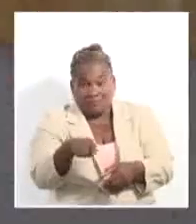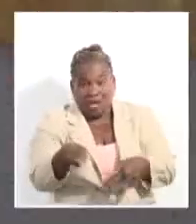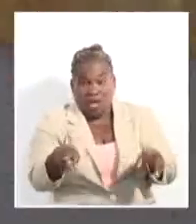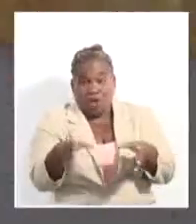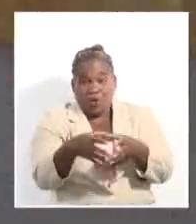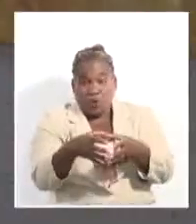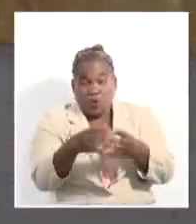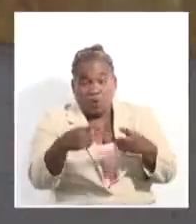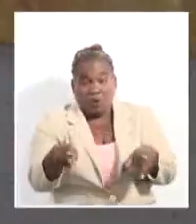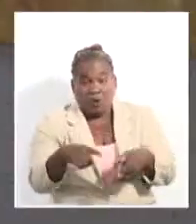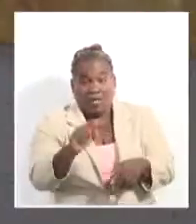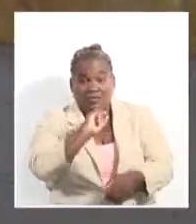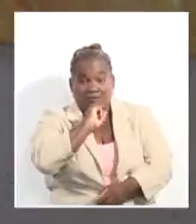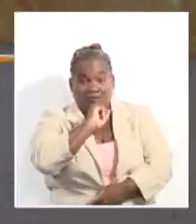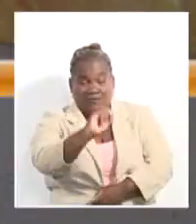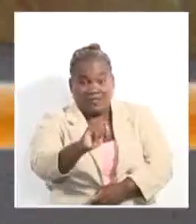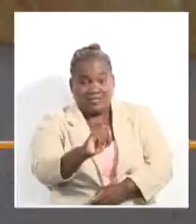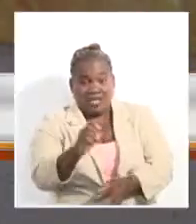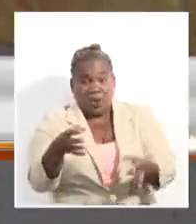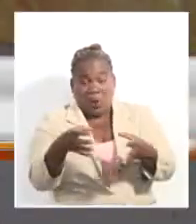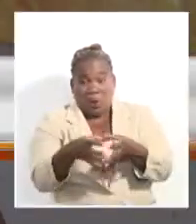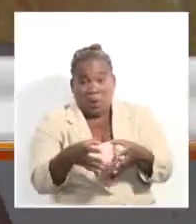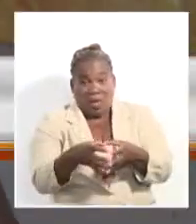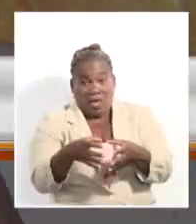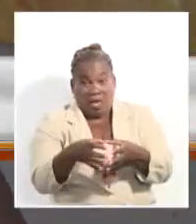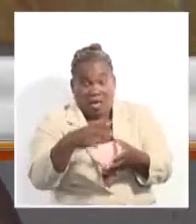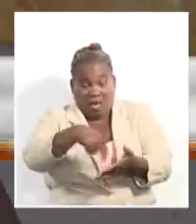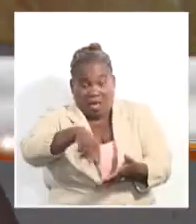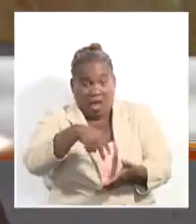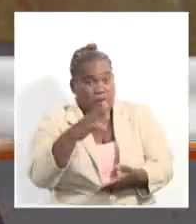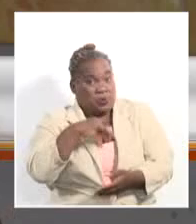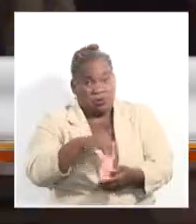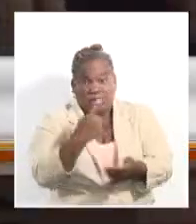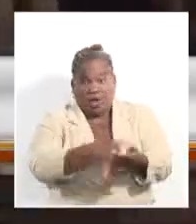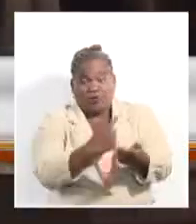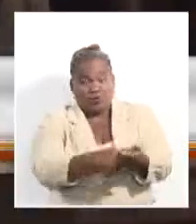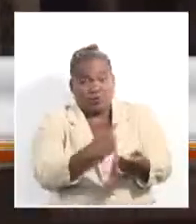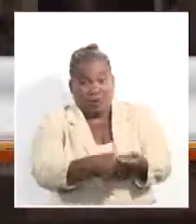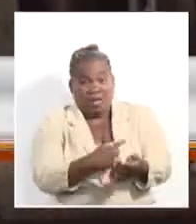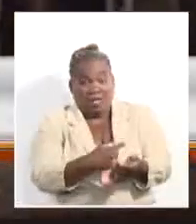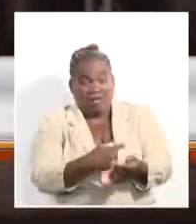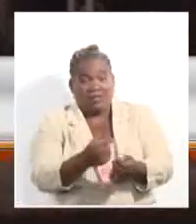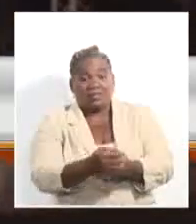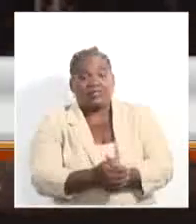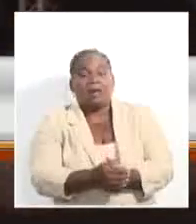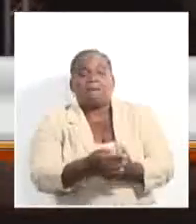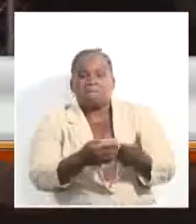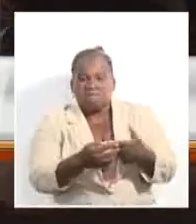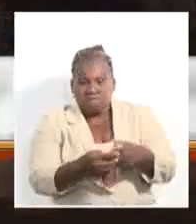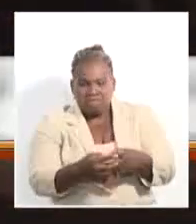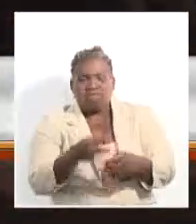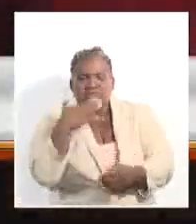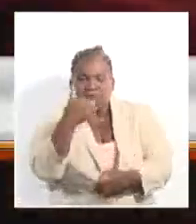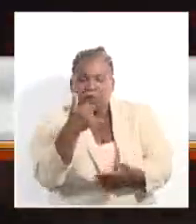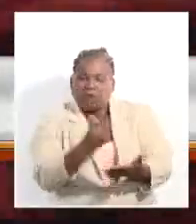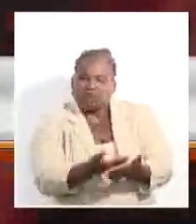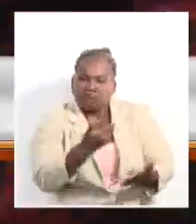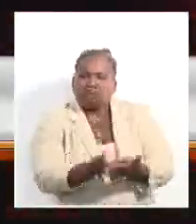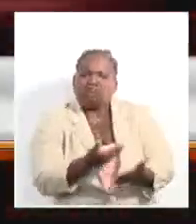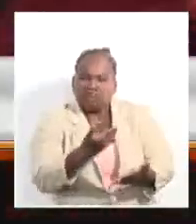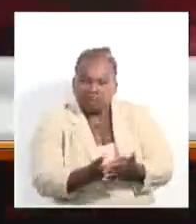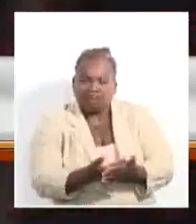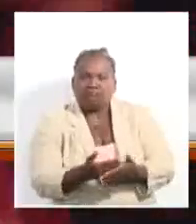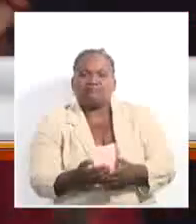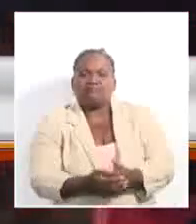Bastante difícil, porque la compañía no está acostumbrada a hacer estos tipos de géneros, pero realmente es bueno probar. Es bueno